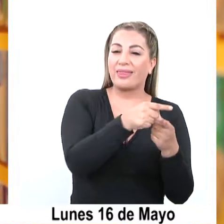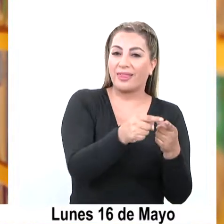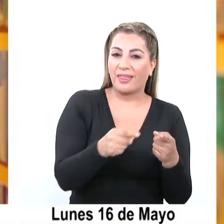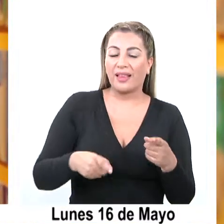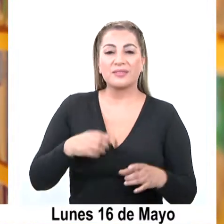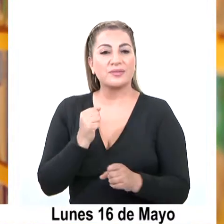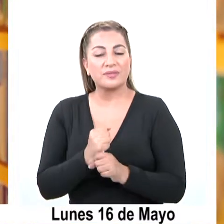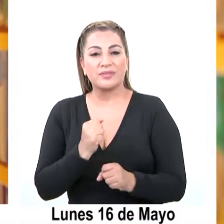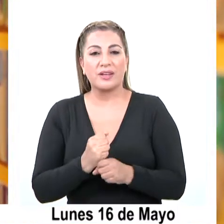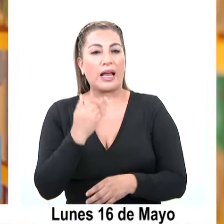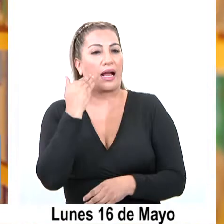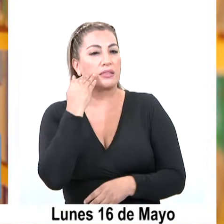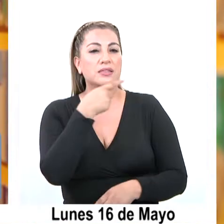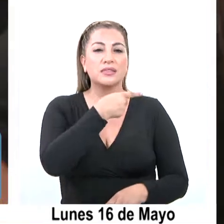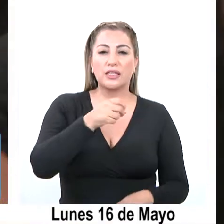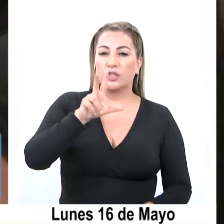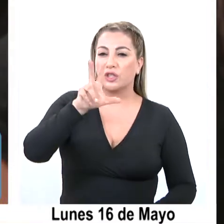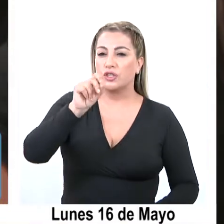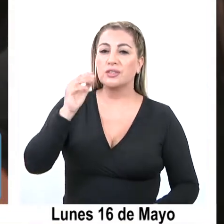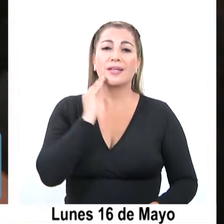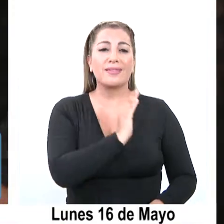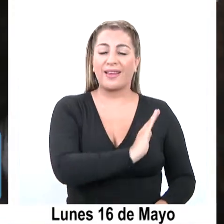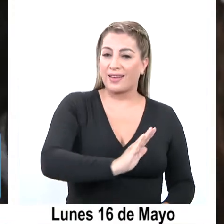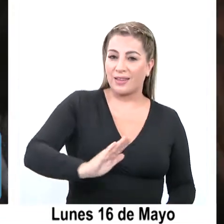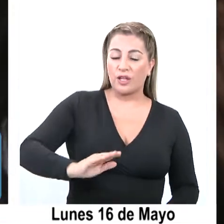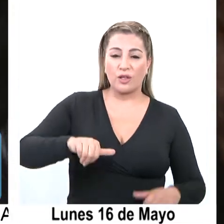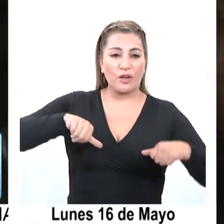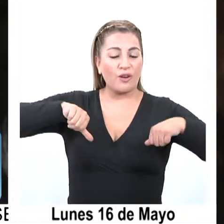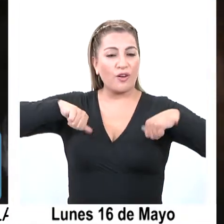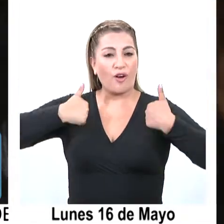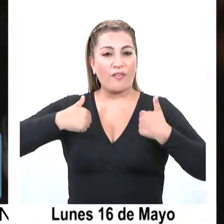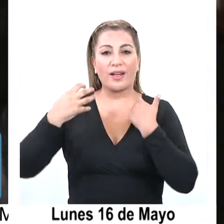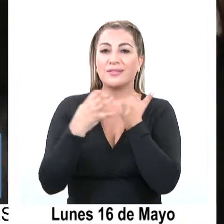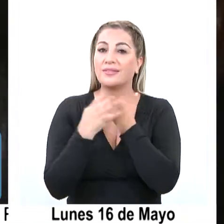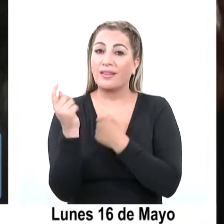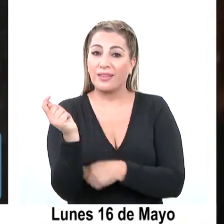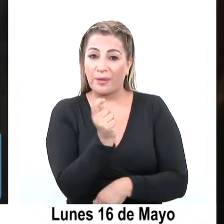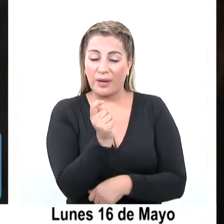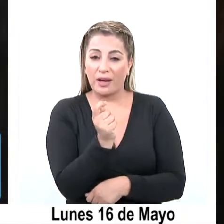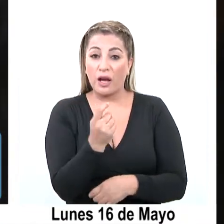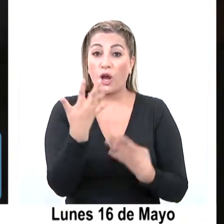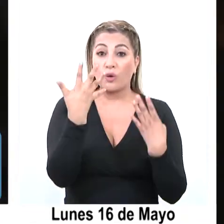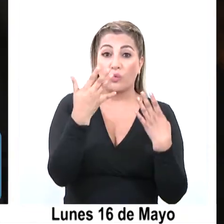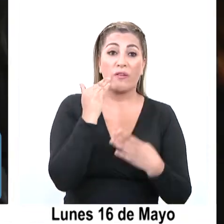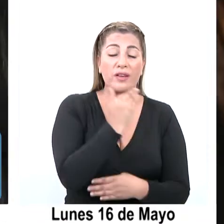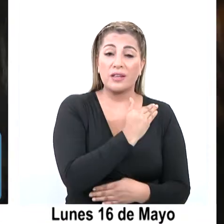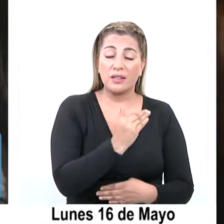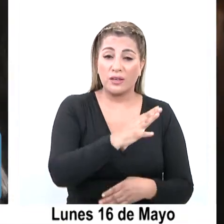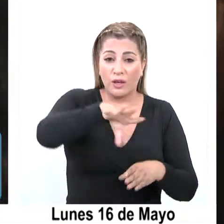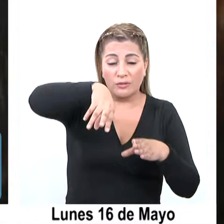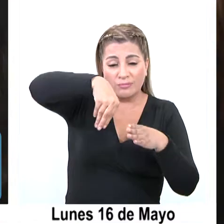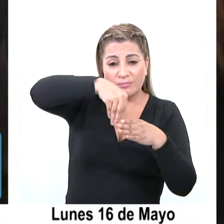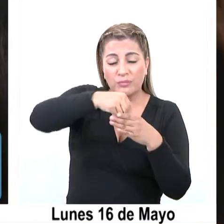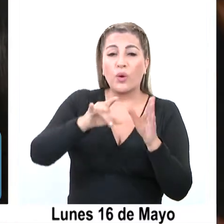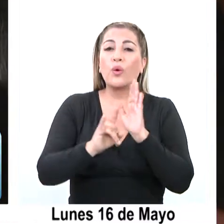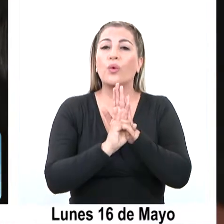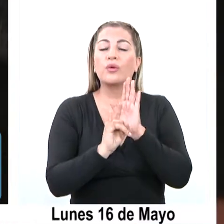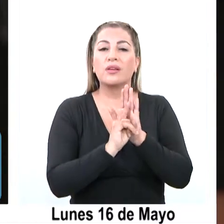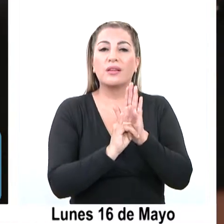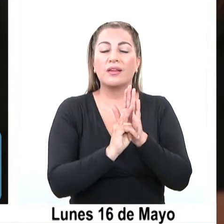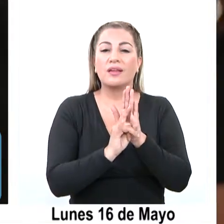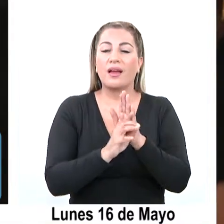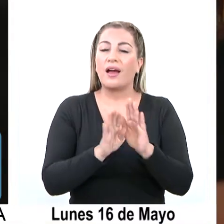los trabajos de casi 180 niños y jóvenes de la región, nueve de ellos usuarios de la Unidad